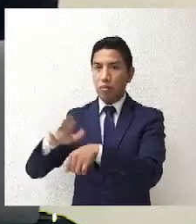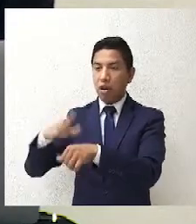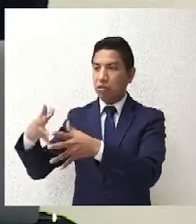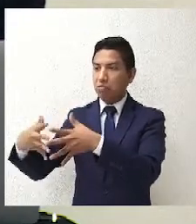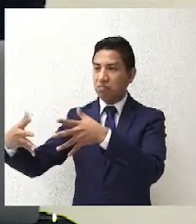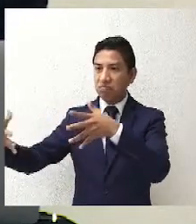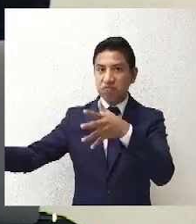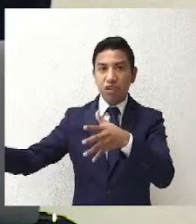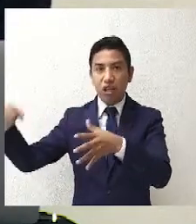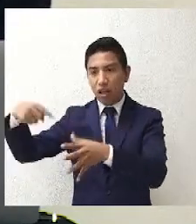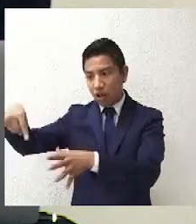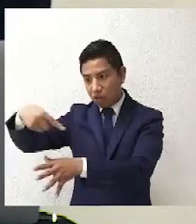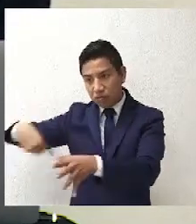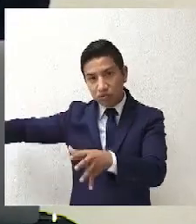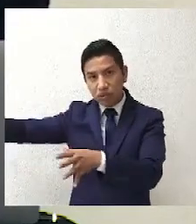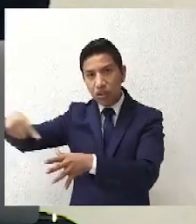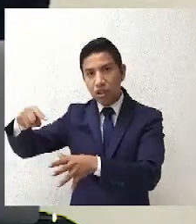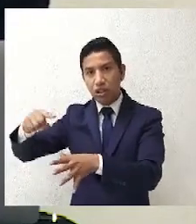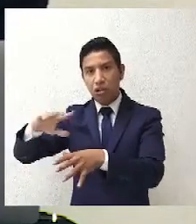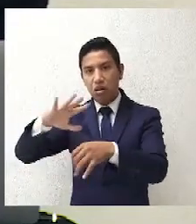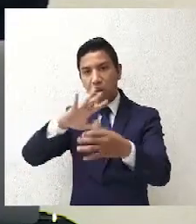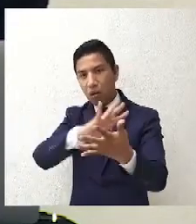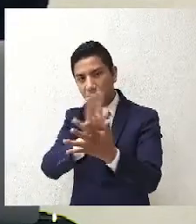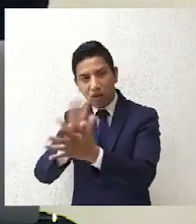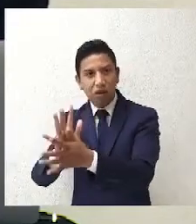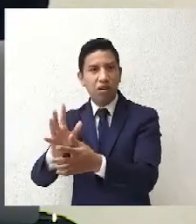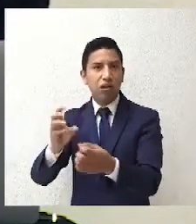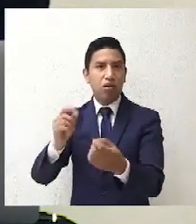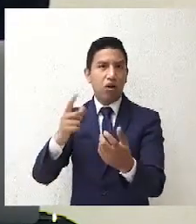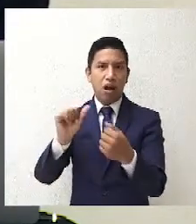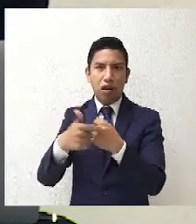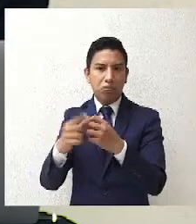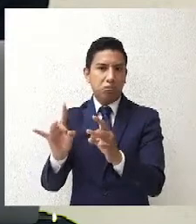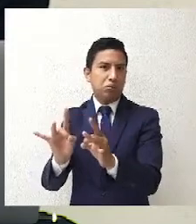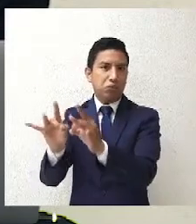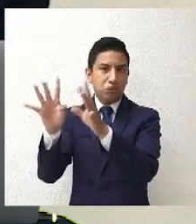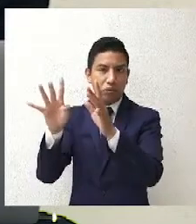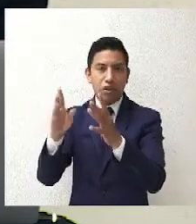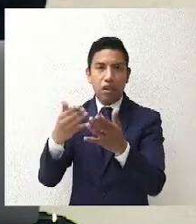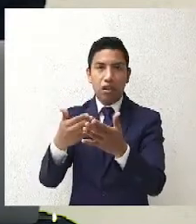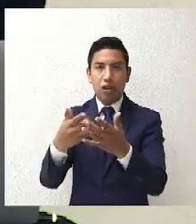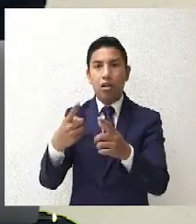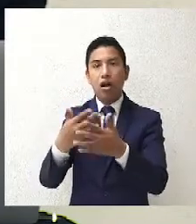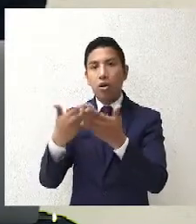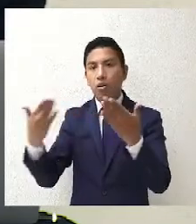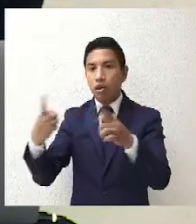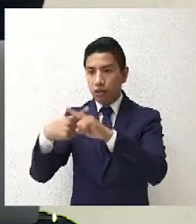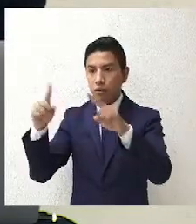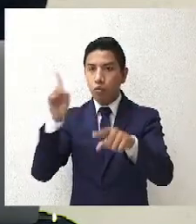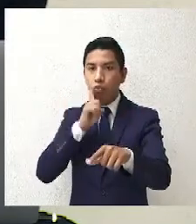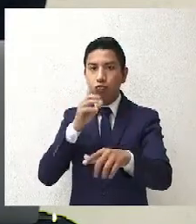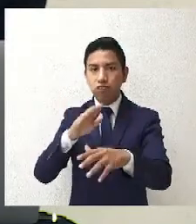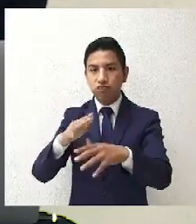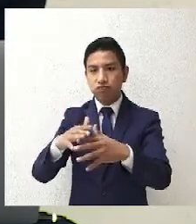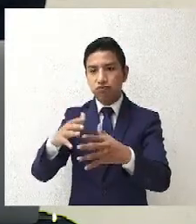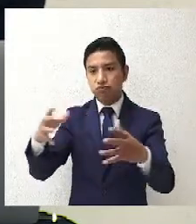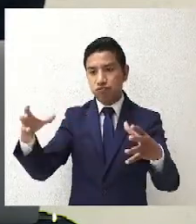sexo femenino. Entonces, eso es lo que está detrás y para tomar las decisiones